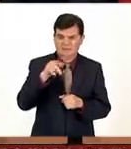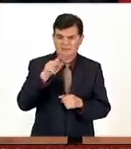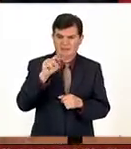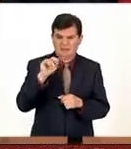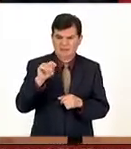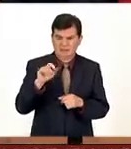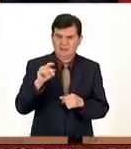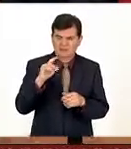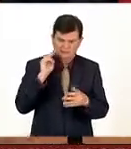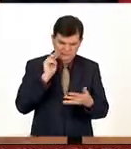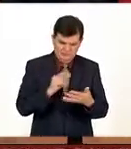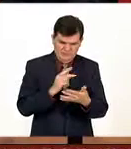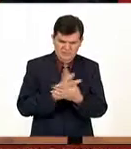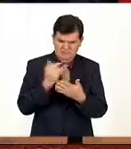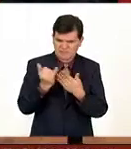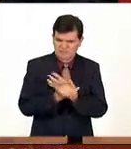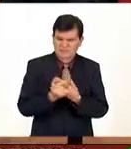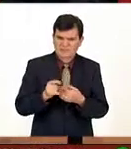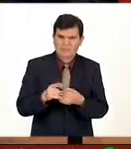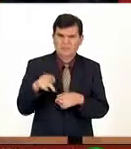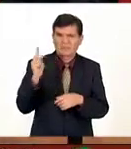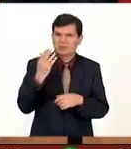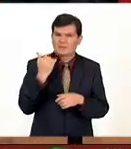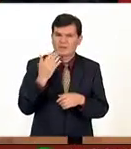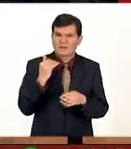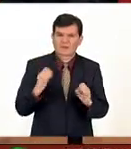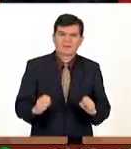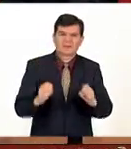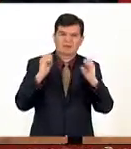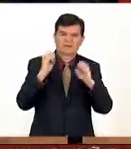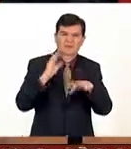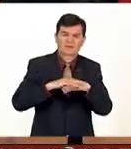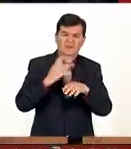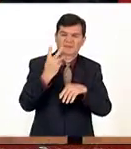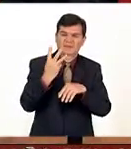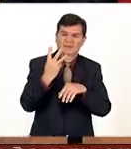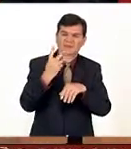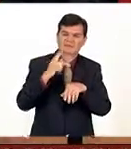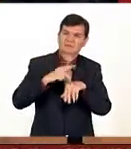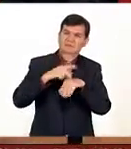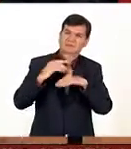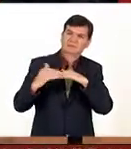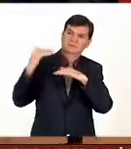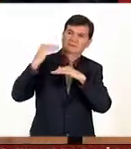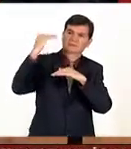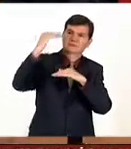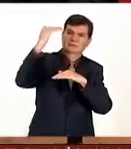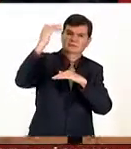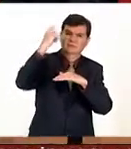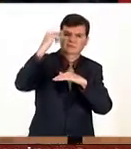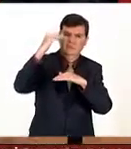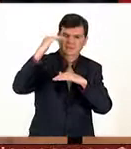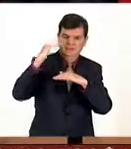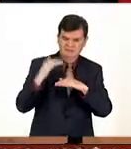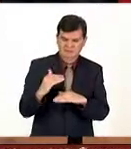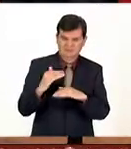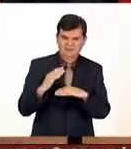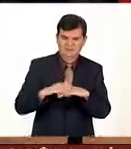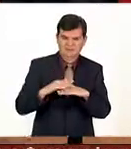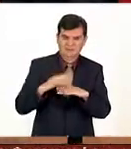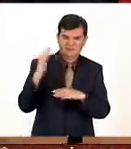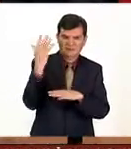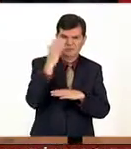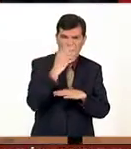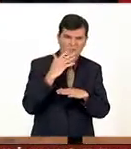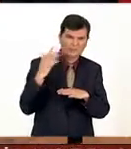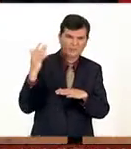aloa que ve el proyecto dice pero que no haya edificios de más de tres pisos para que estén por debajo de los bosques